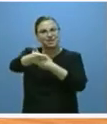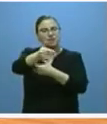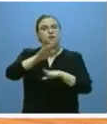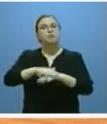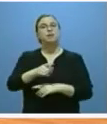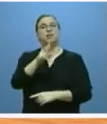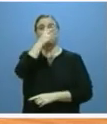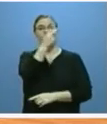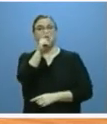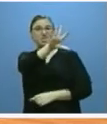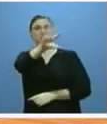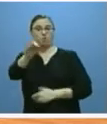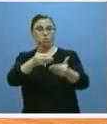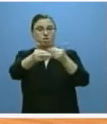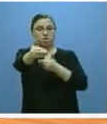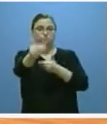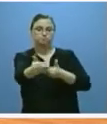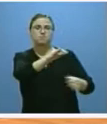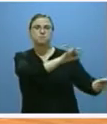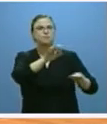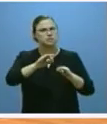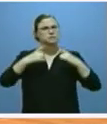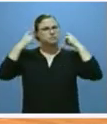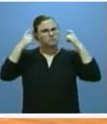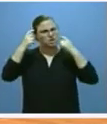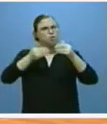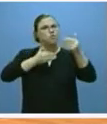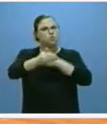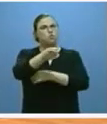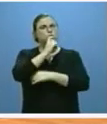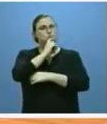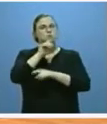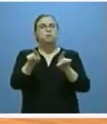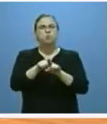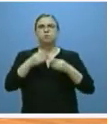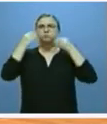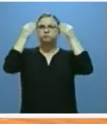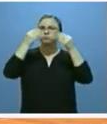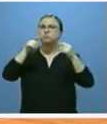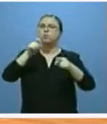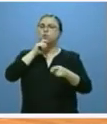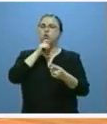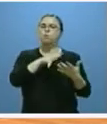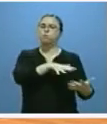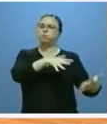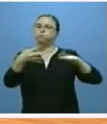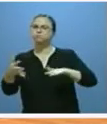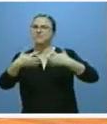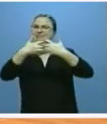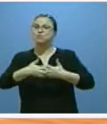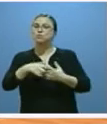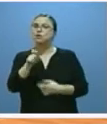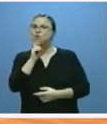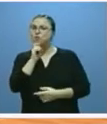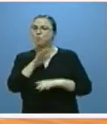2050 que significará un esfuerzo de reflexión de futuro y un proceso de posicionamiento de nuestra agroindustria en el contexto